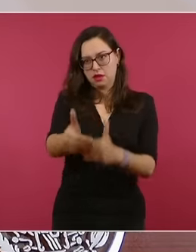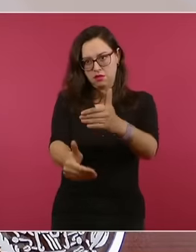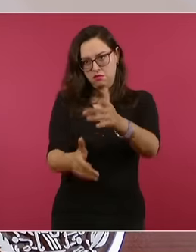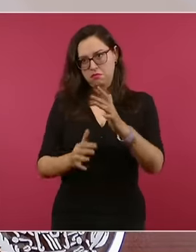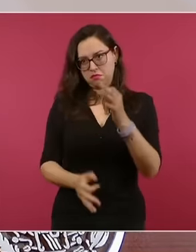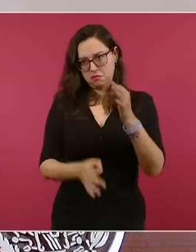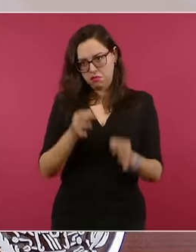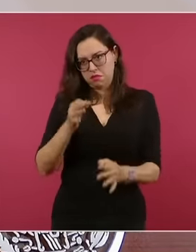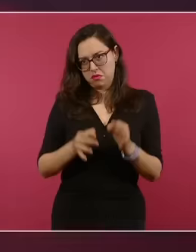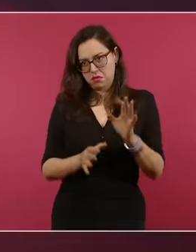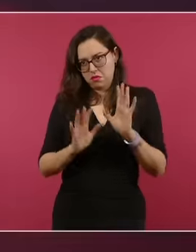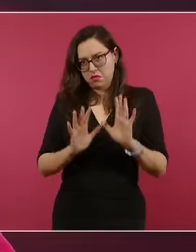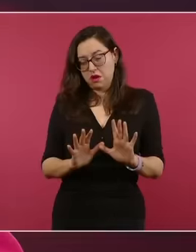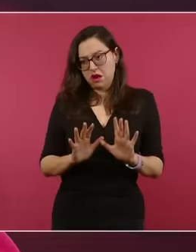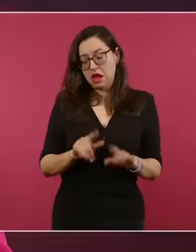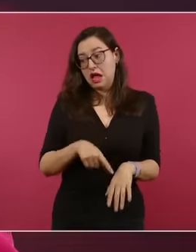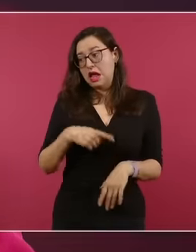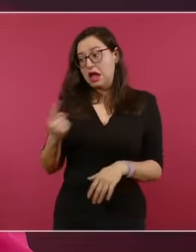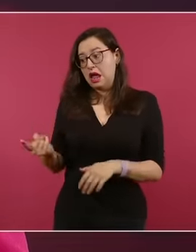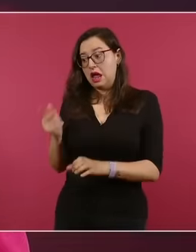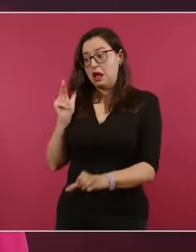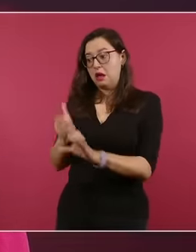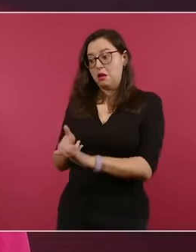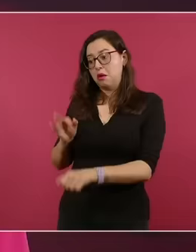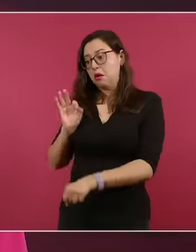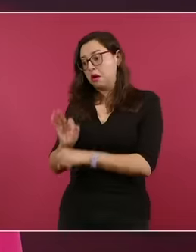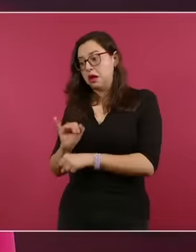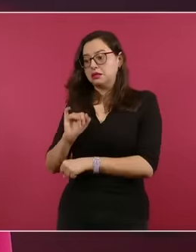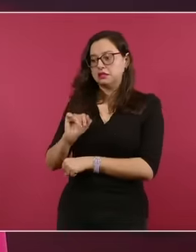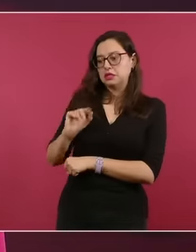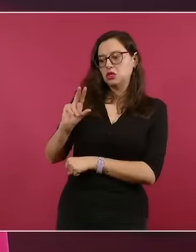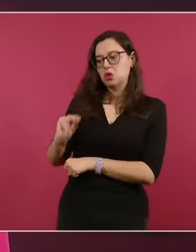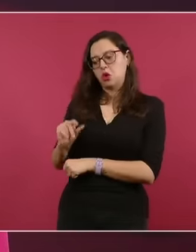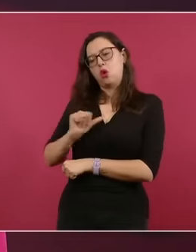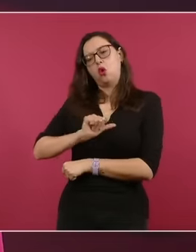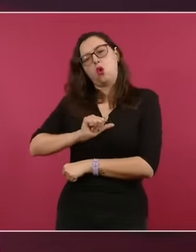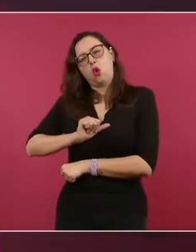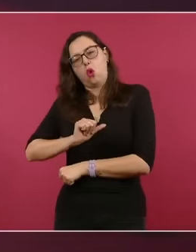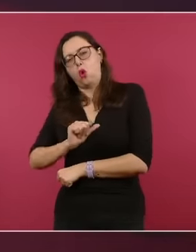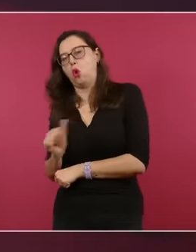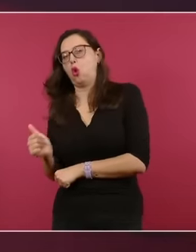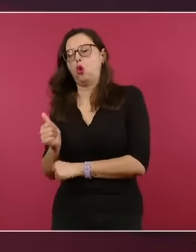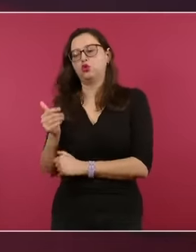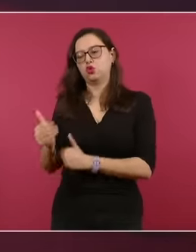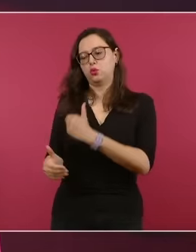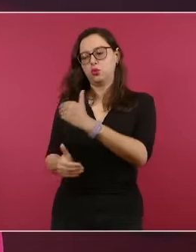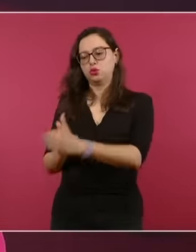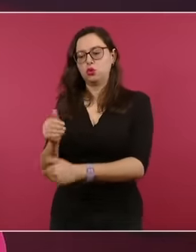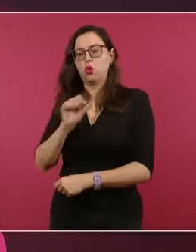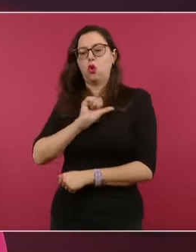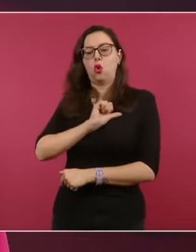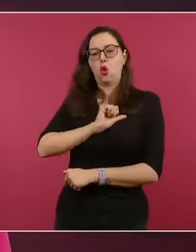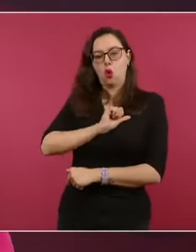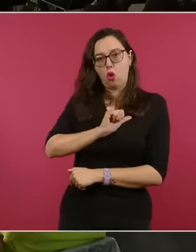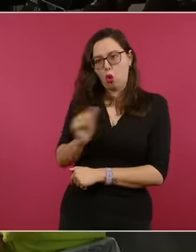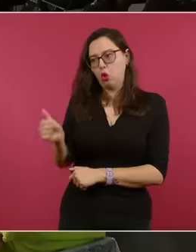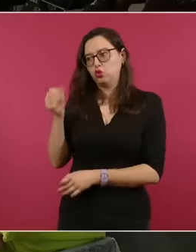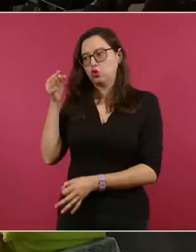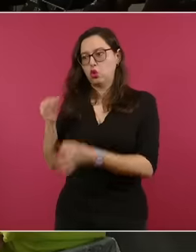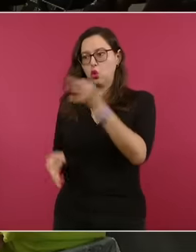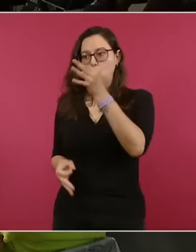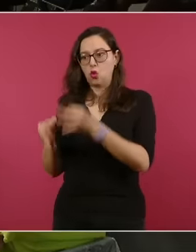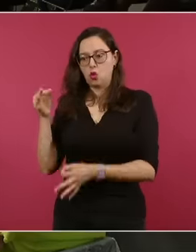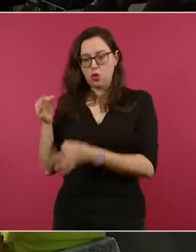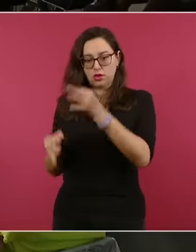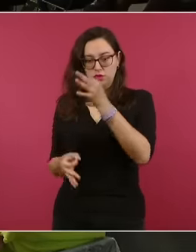proceso. Obviamente, nosotros habíamos dejado que Jorge Glass estuviera en la embajada en